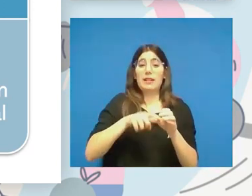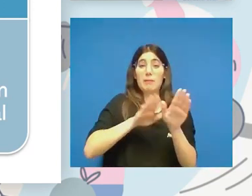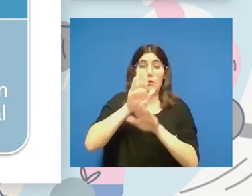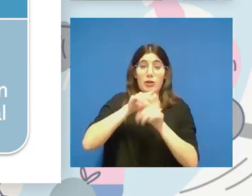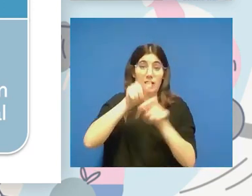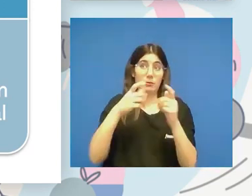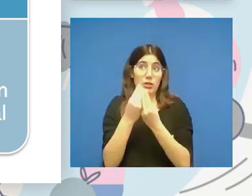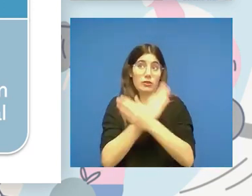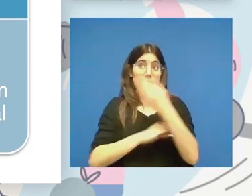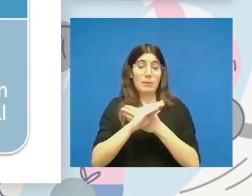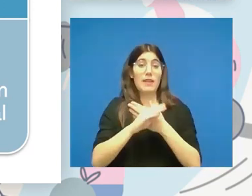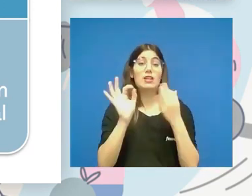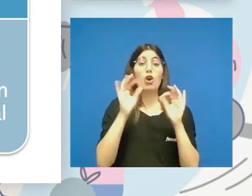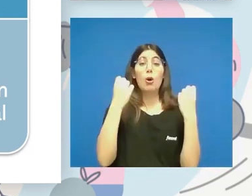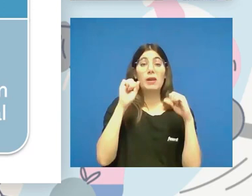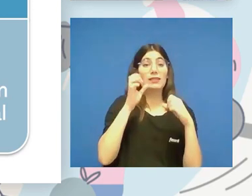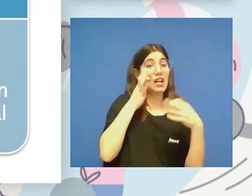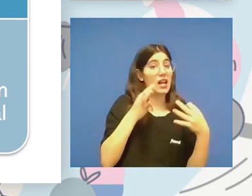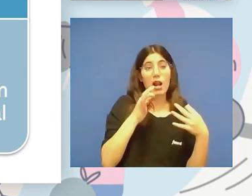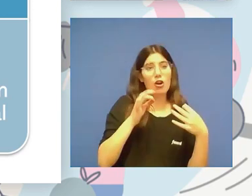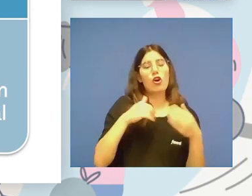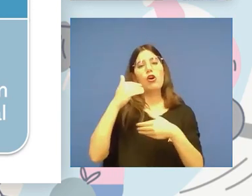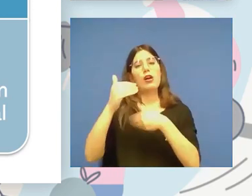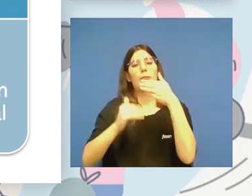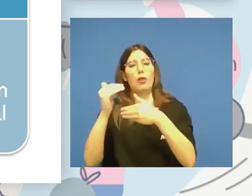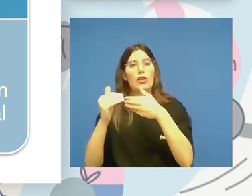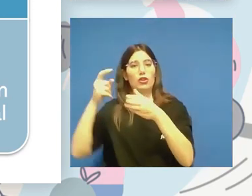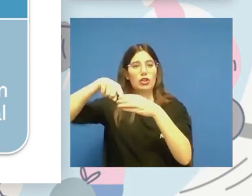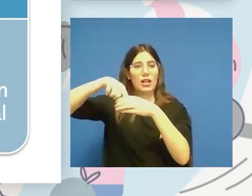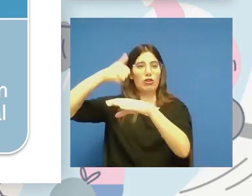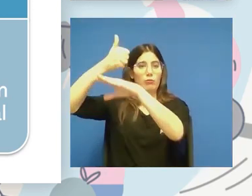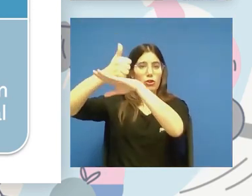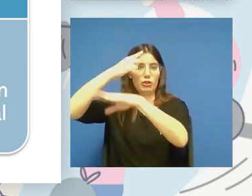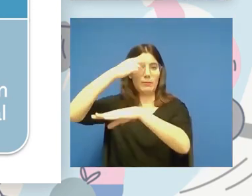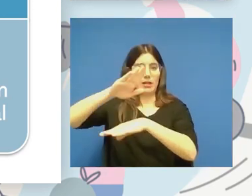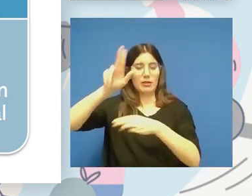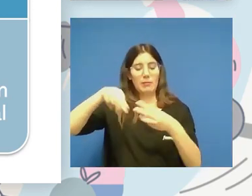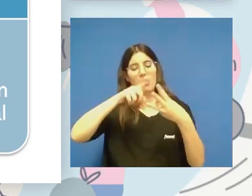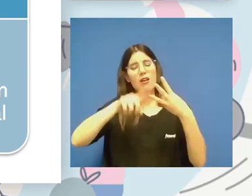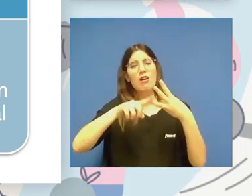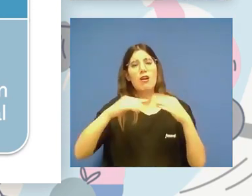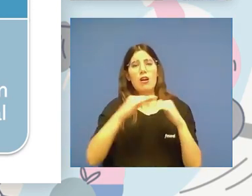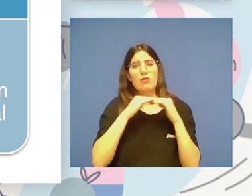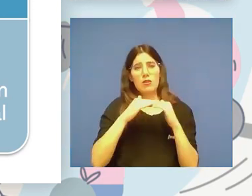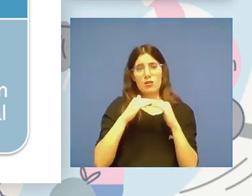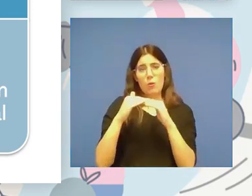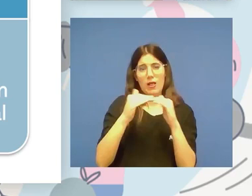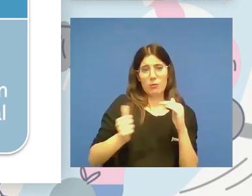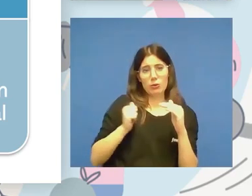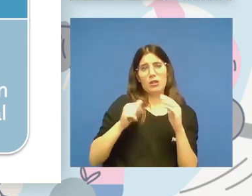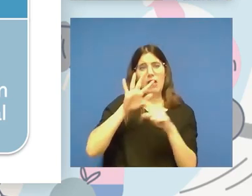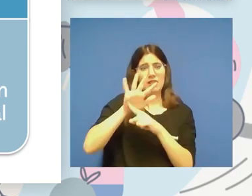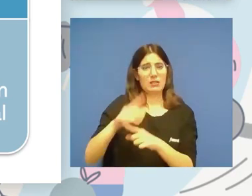solo en la práctica, sino en los procesos y en los órganos de representación, consagrar la igualdad de oportunidades, medidas de antidiscriminación y demás